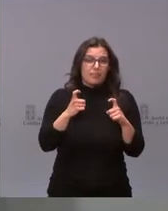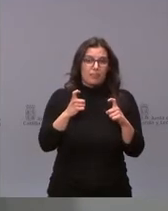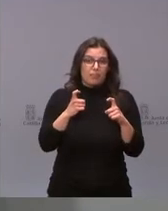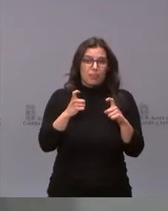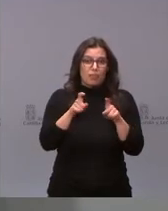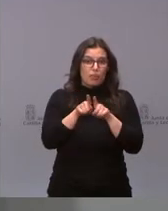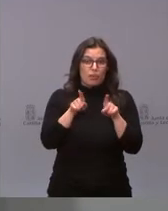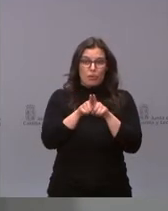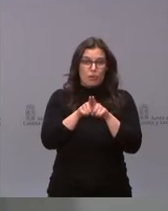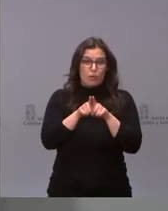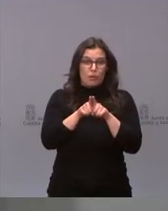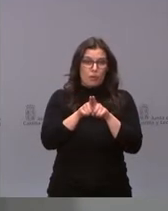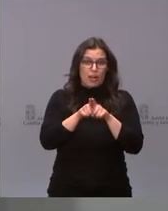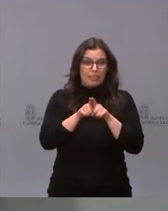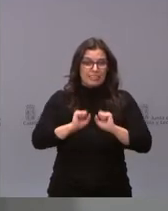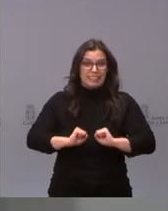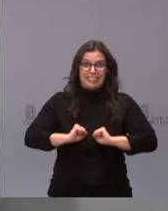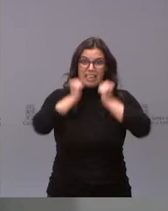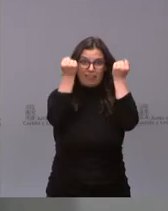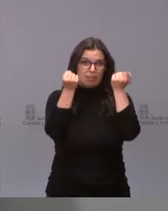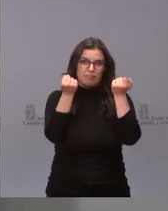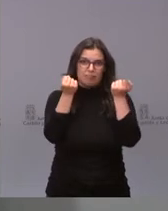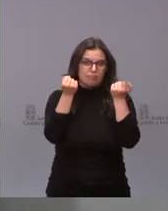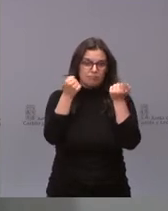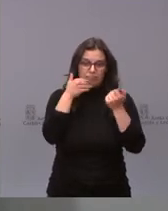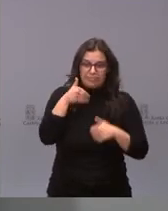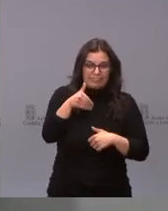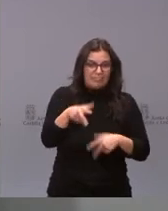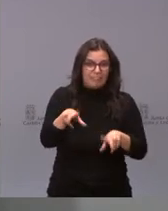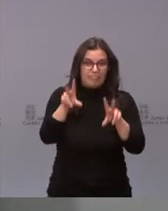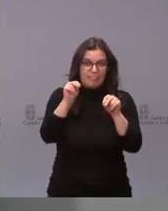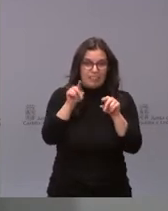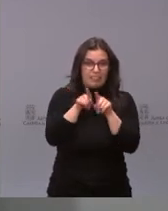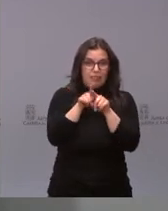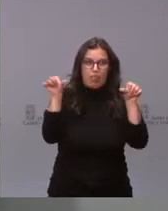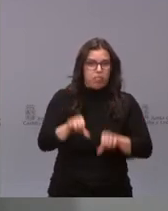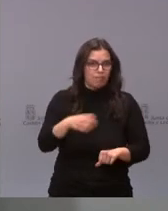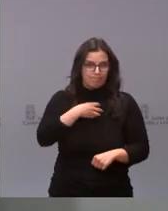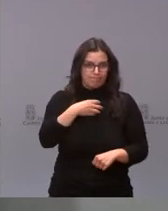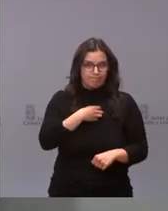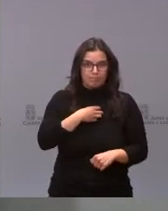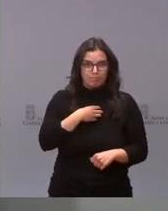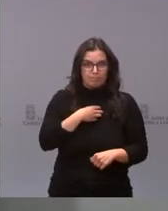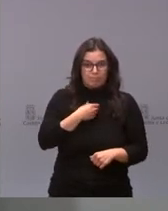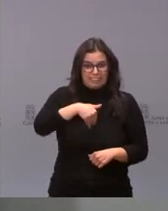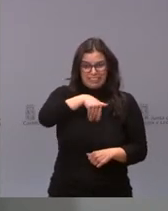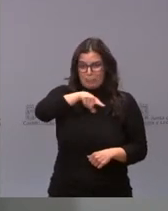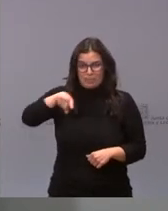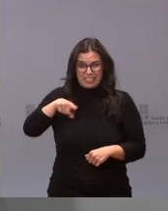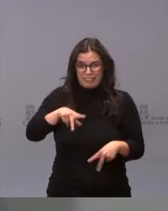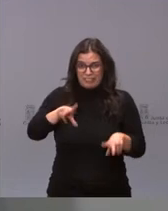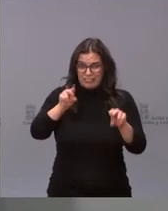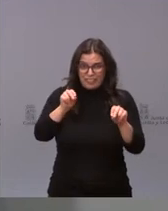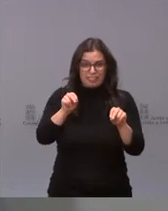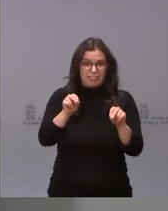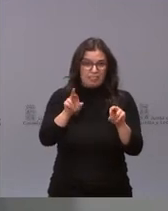ahogarnos antes de llegar a la orilla. Estamos justo, justo al borde, nos quedan muy pocos meses y conseguimos mantener